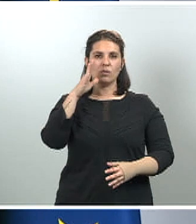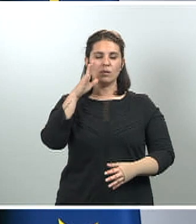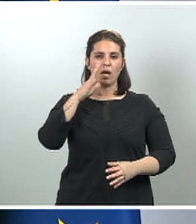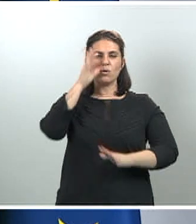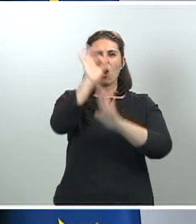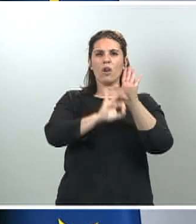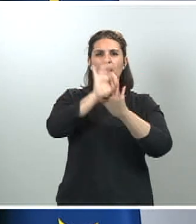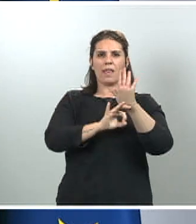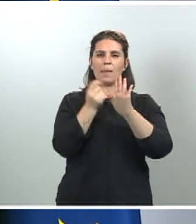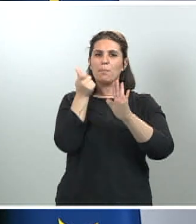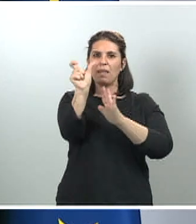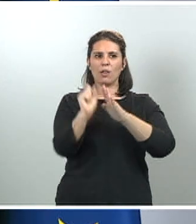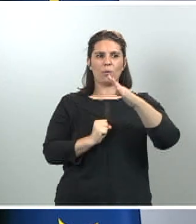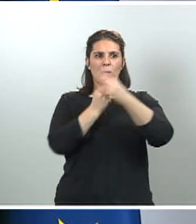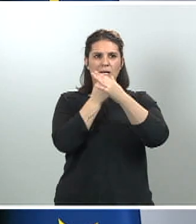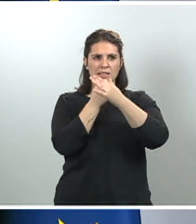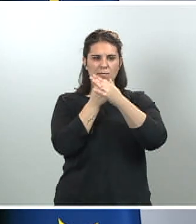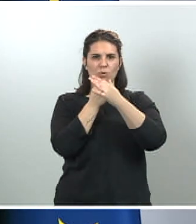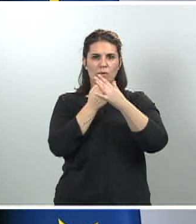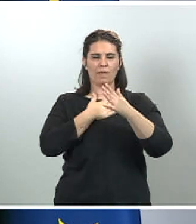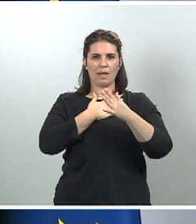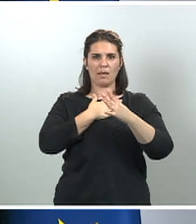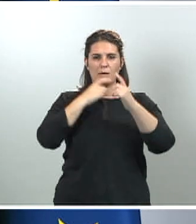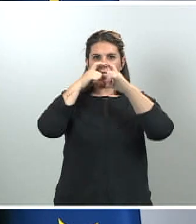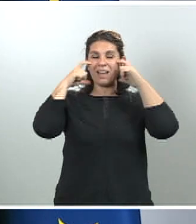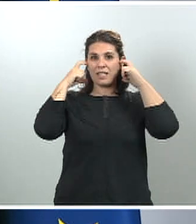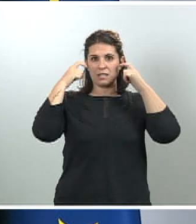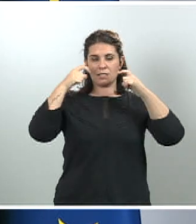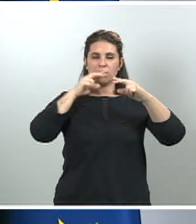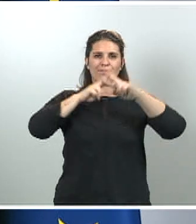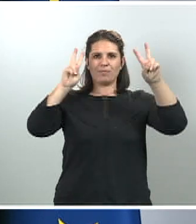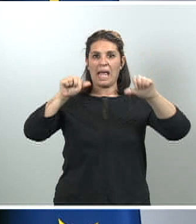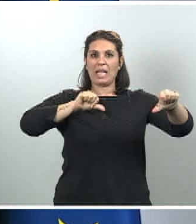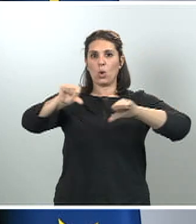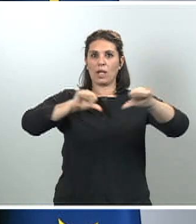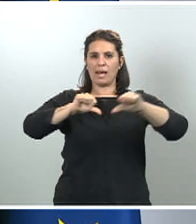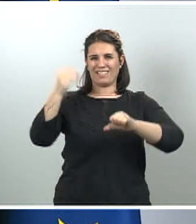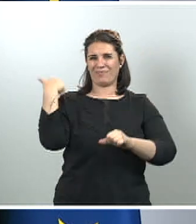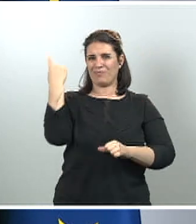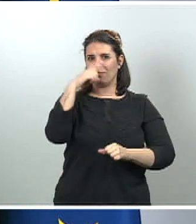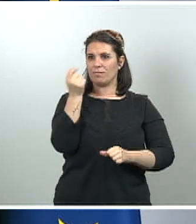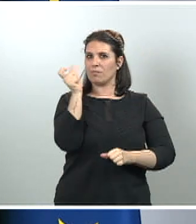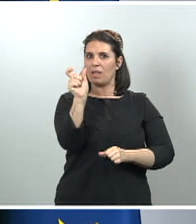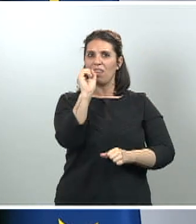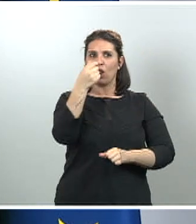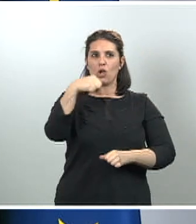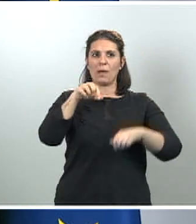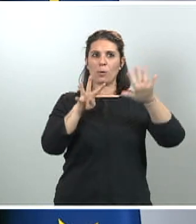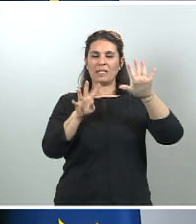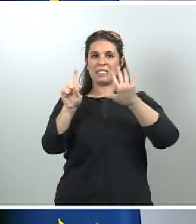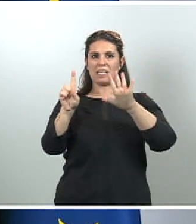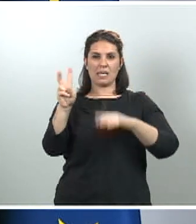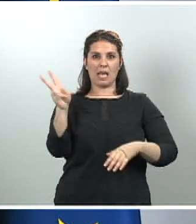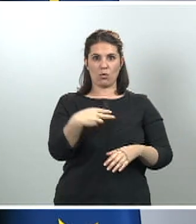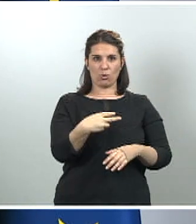máximo de las mascarillas quirúrgicas, el valor que ya les dimos a conocer, de 0,96 euros iba incluida por unidad,